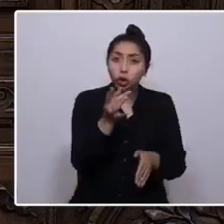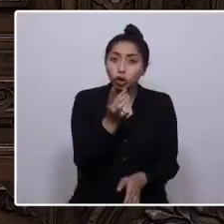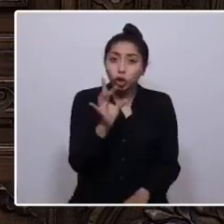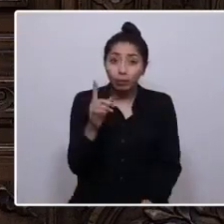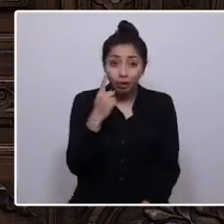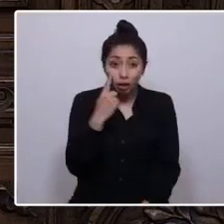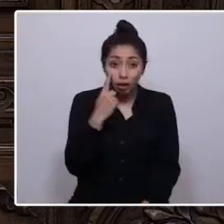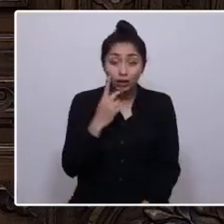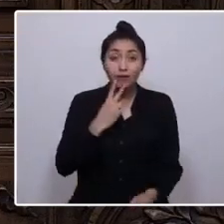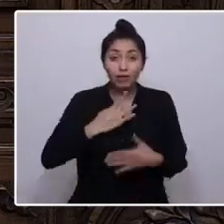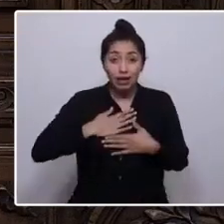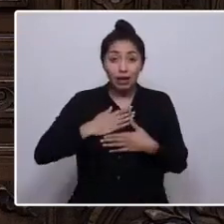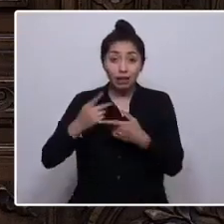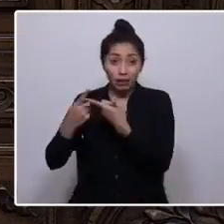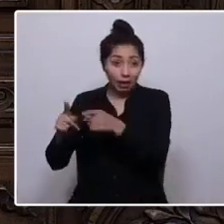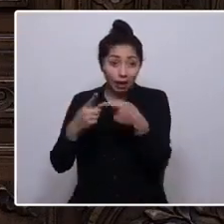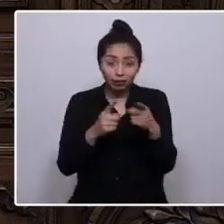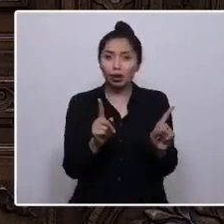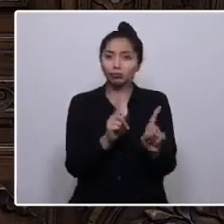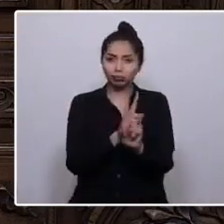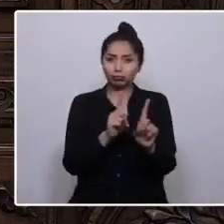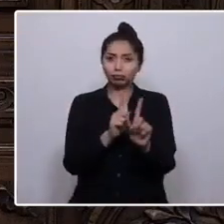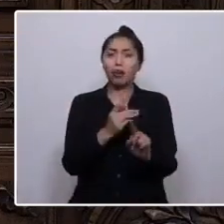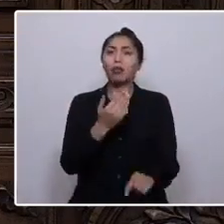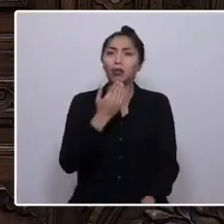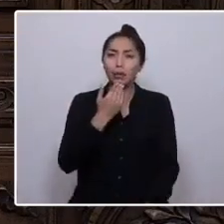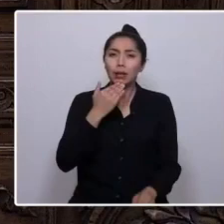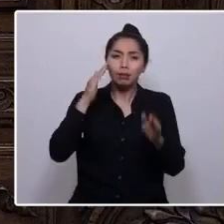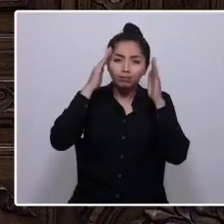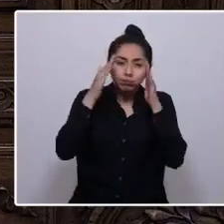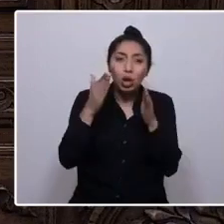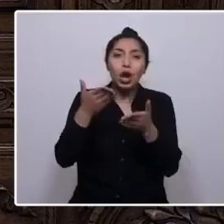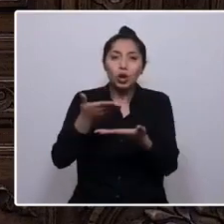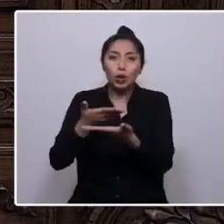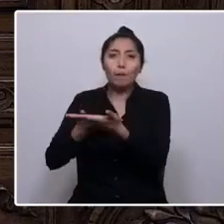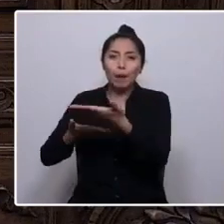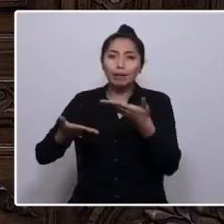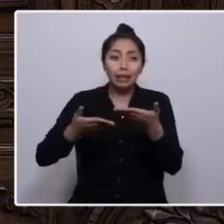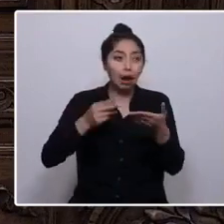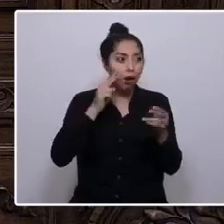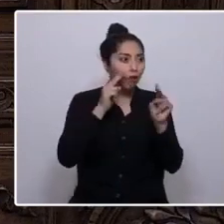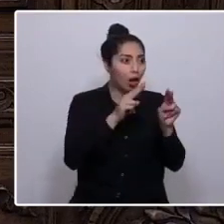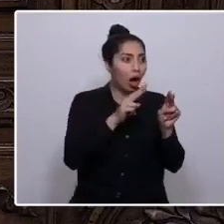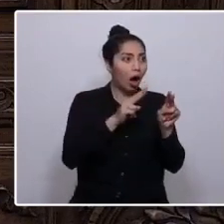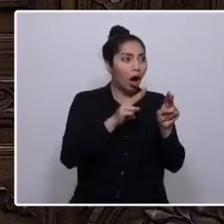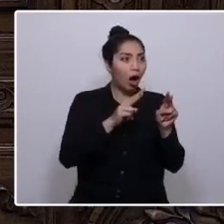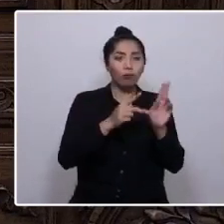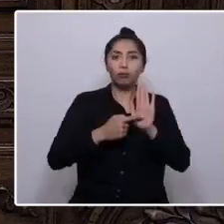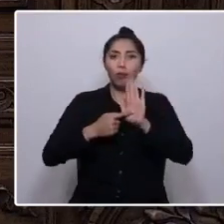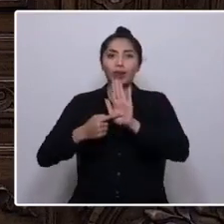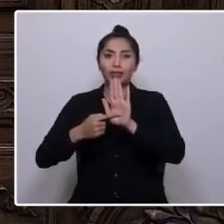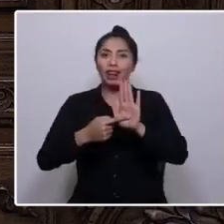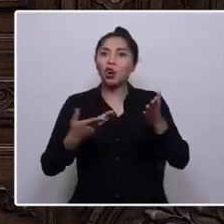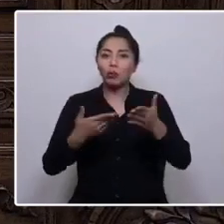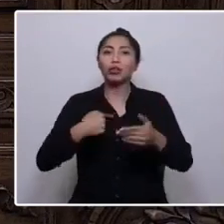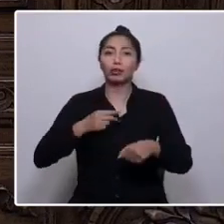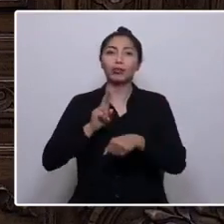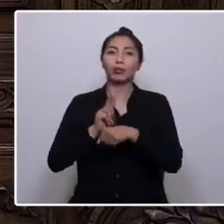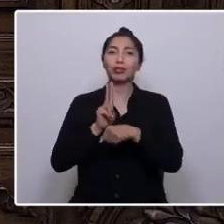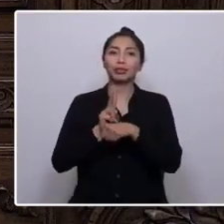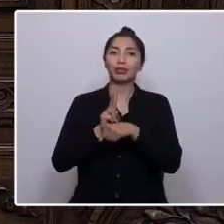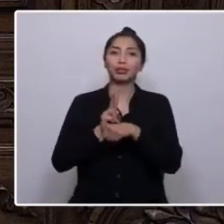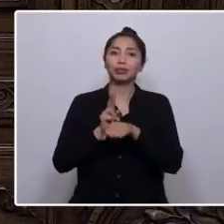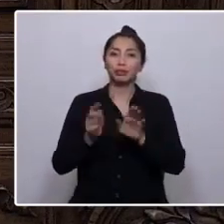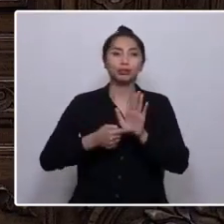vida en sus distintas versiones, también me dedico a compartirla a través de mi labor docente, que